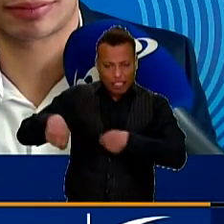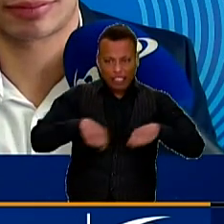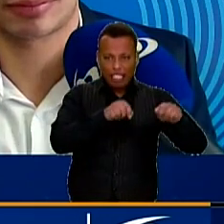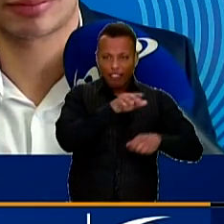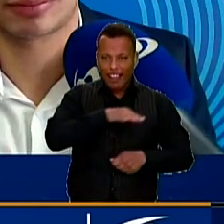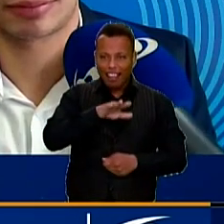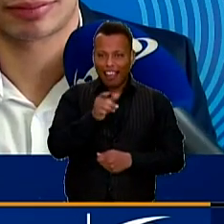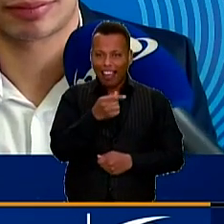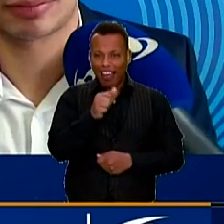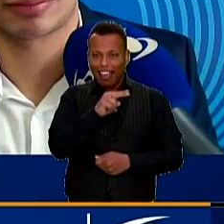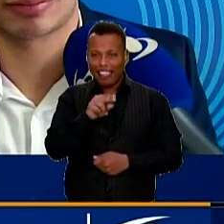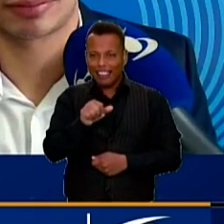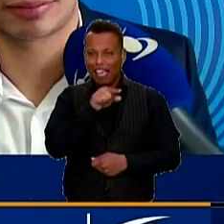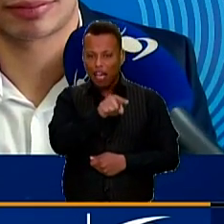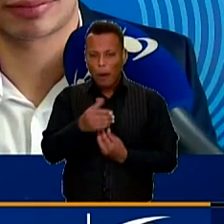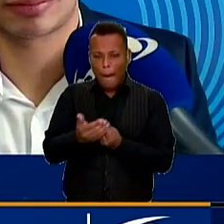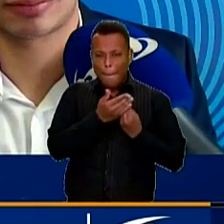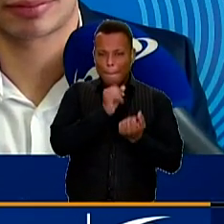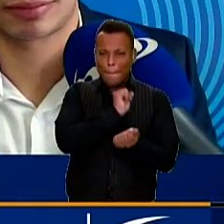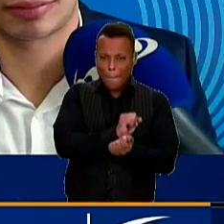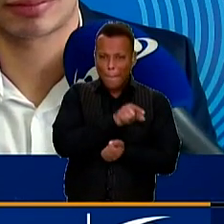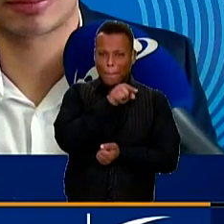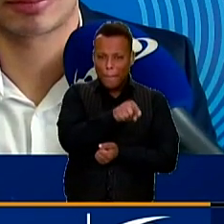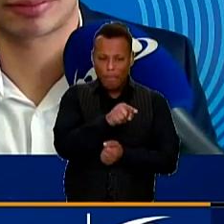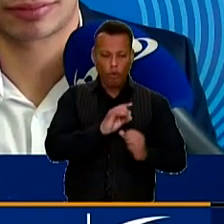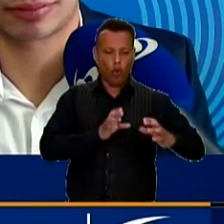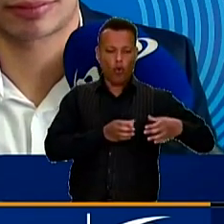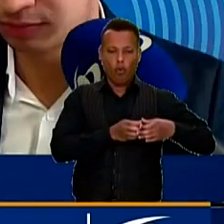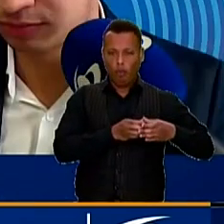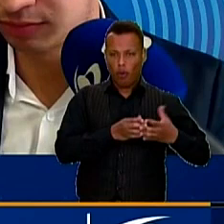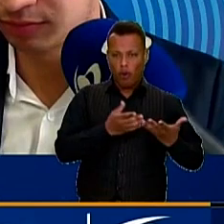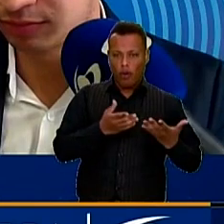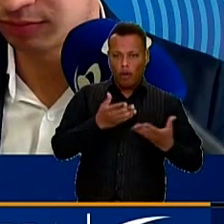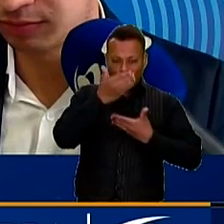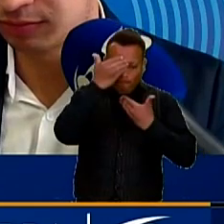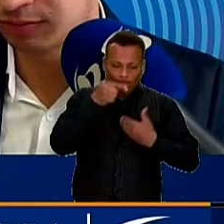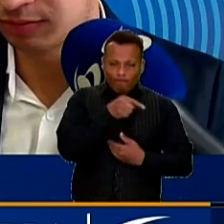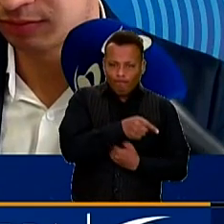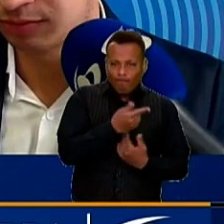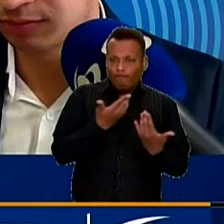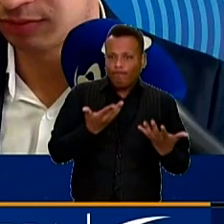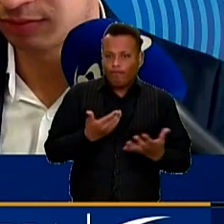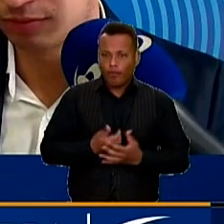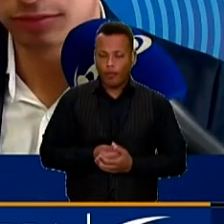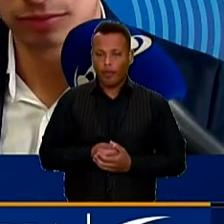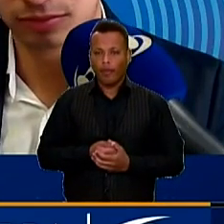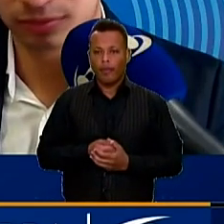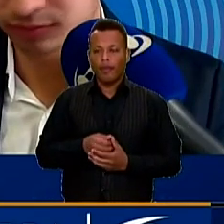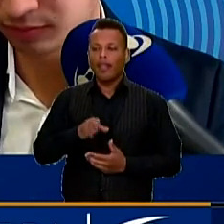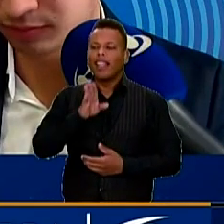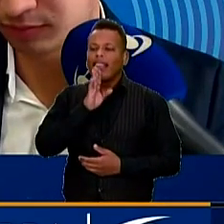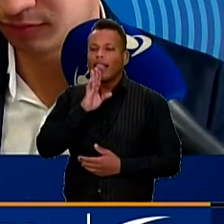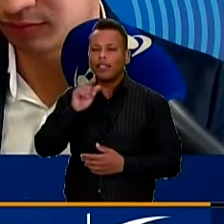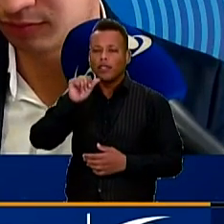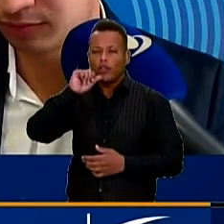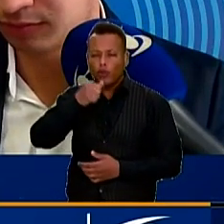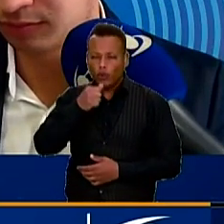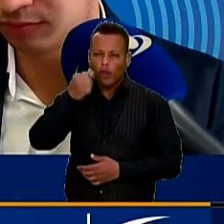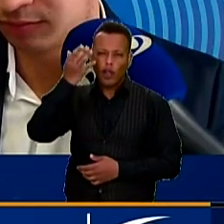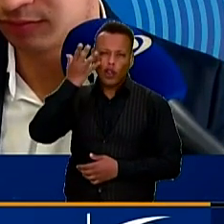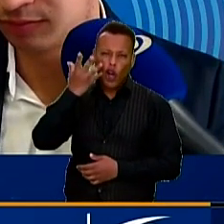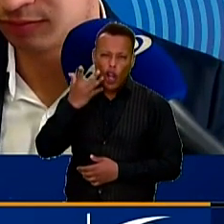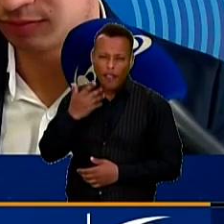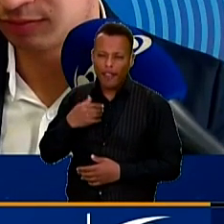encuentran allá como rehenes de una organización terrorista. De que aquí quien está en desventaja, quien ha sufrido diariamente